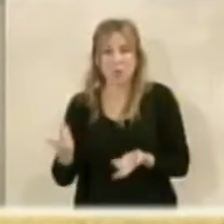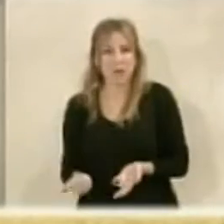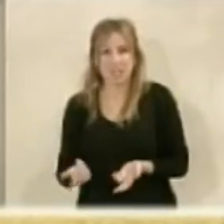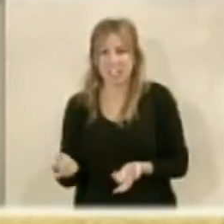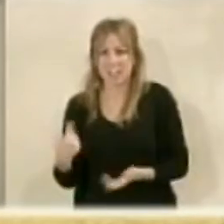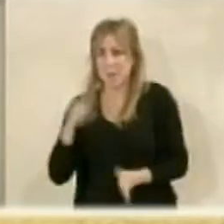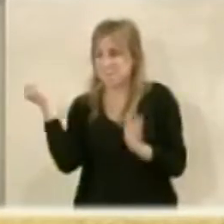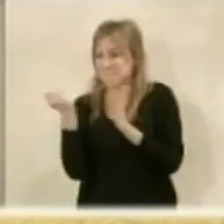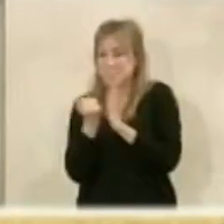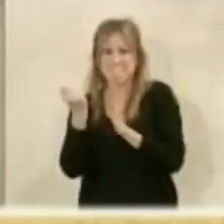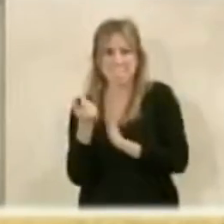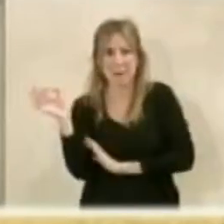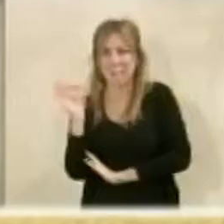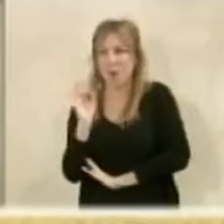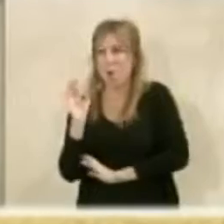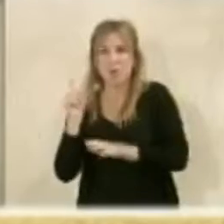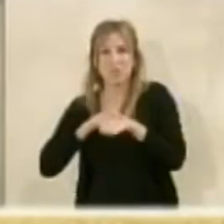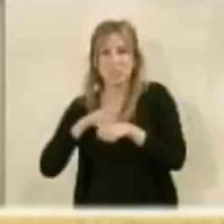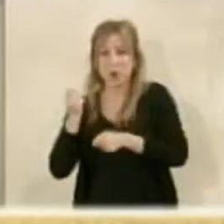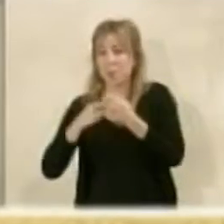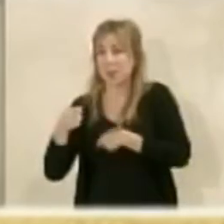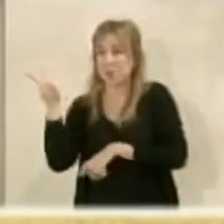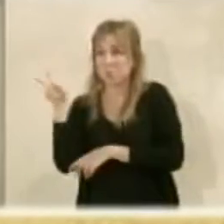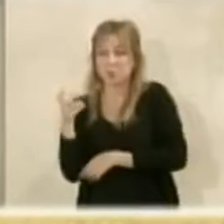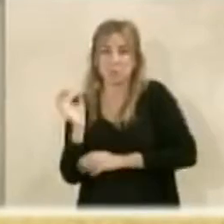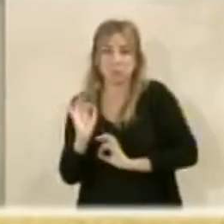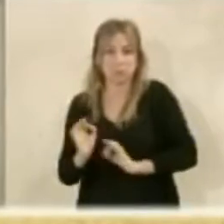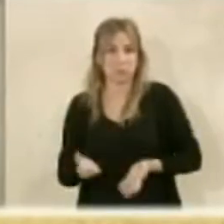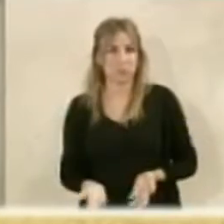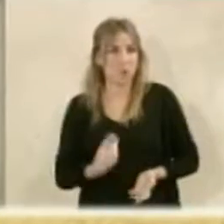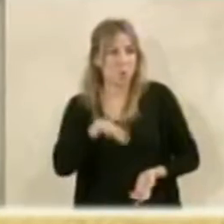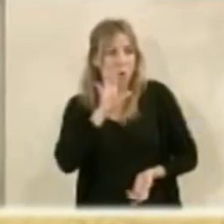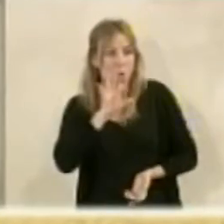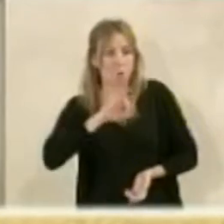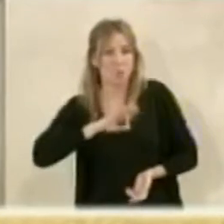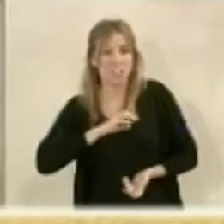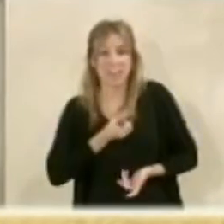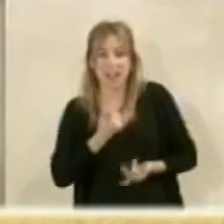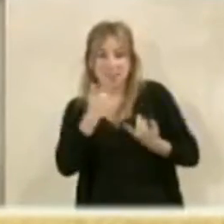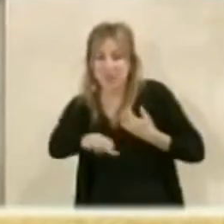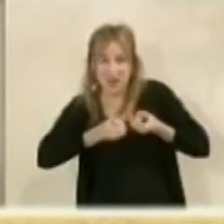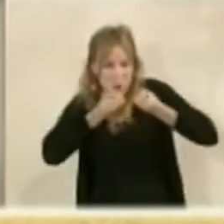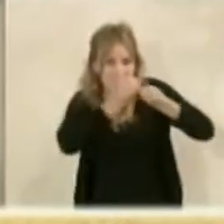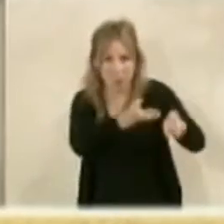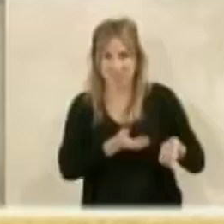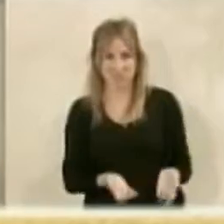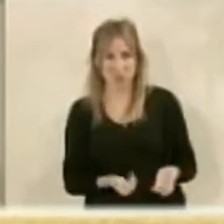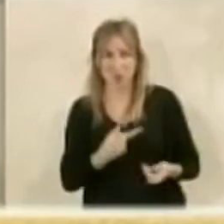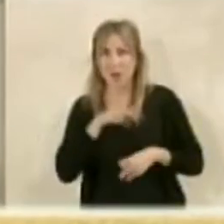marca, cualquier tipo de proyecto comercial, y sin embargo viene este. Señor Pernábal, lo ha nombrado usted al final, no quería nombrarlo y al final se le ha escapado.